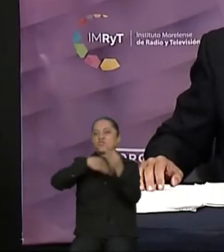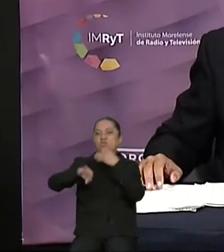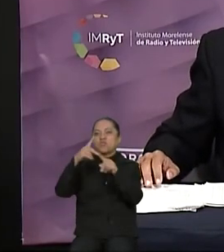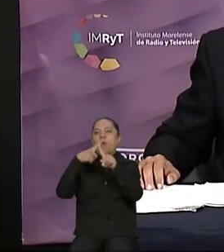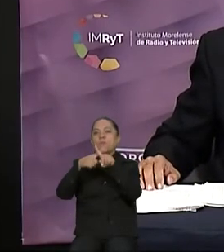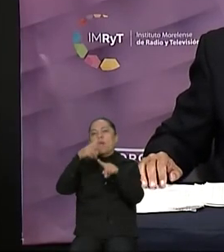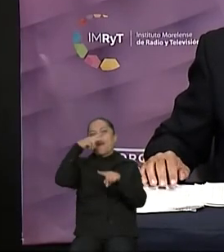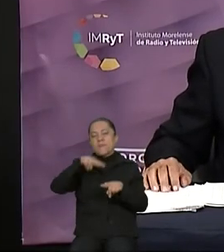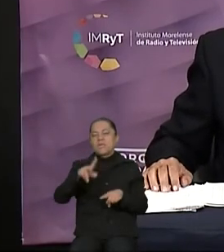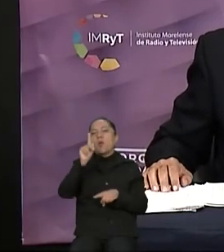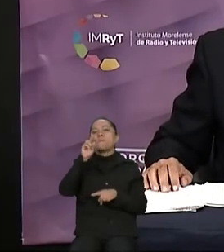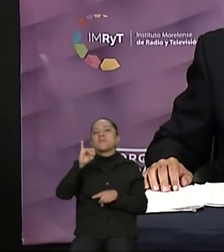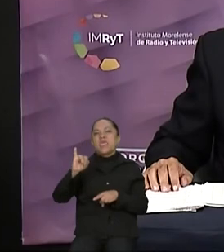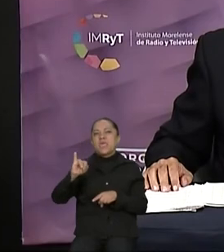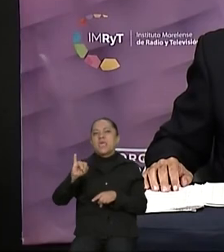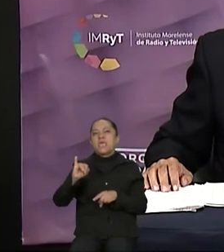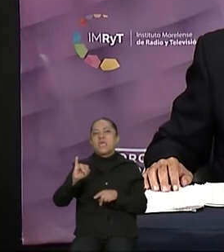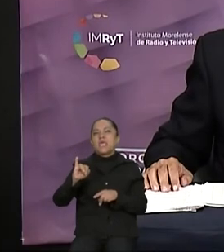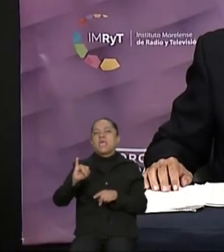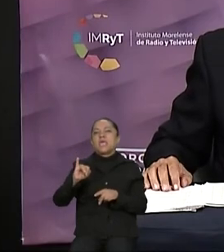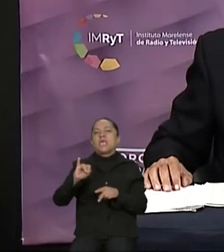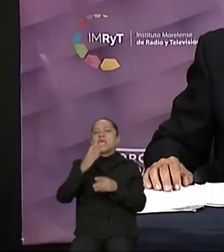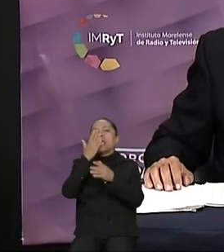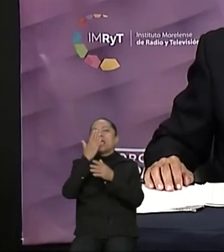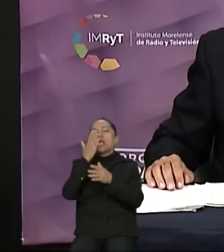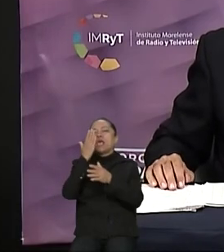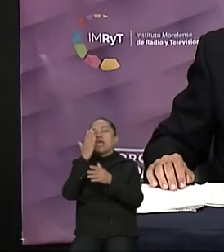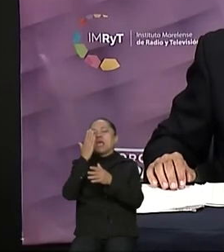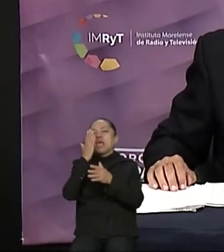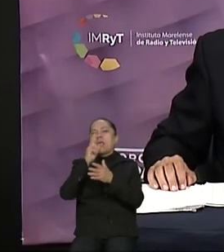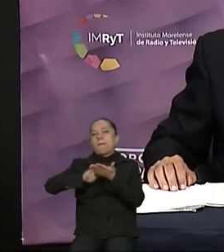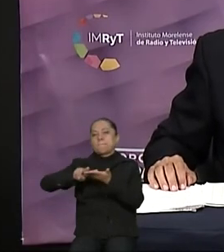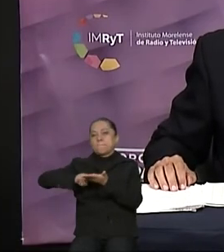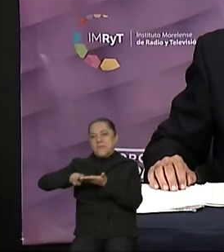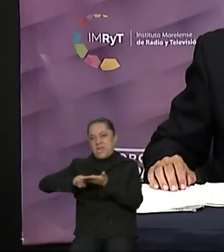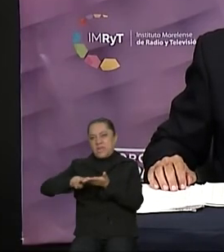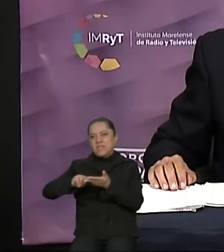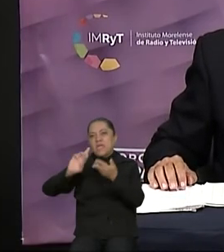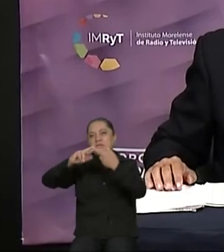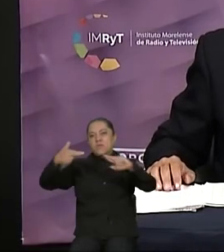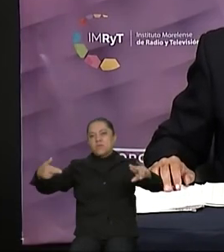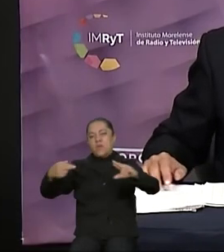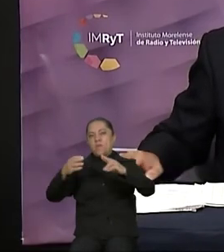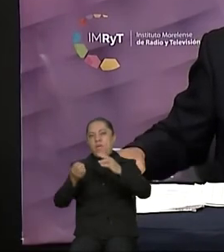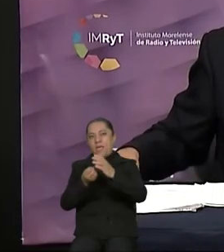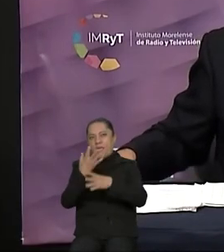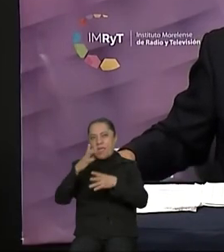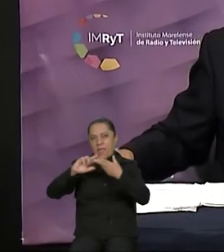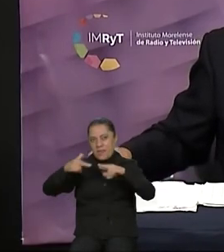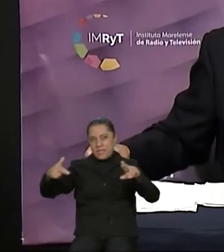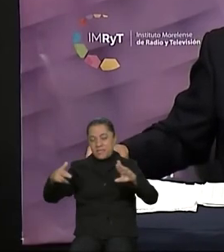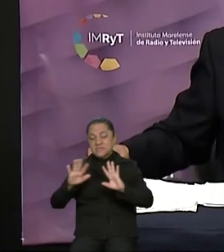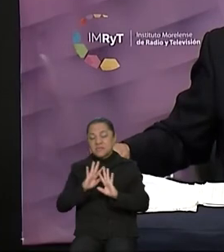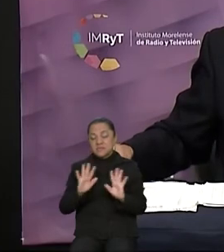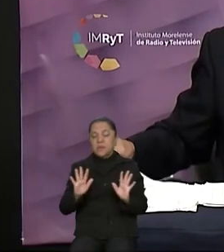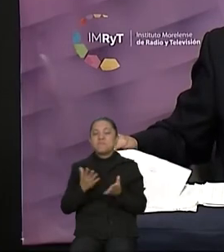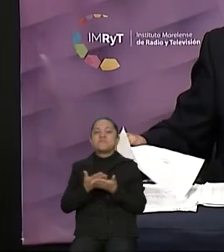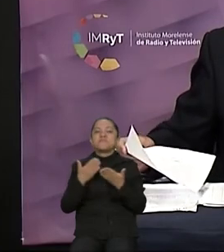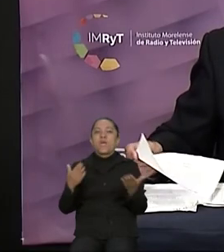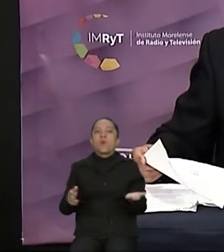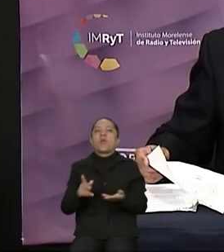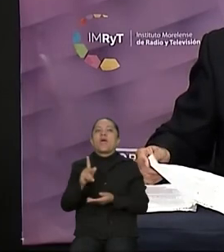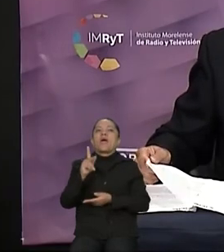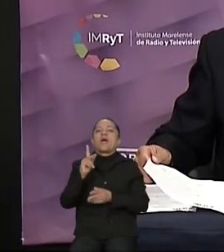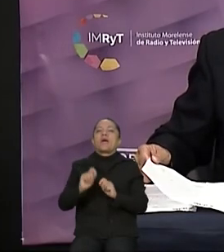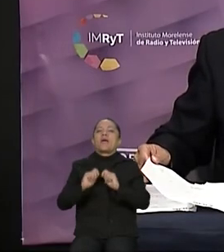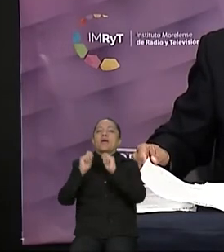y Nueva Alianza. Para su ronda final hasta por 90 segundos, un minuto y medio por el Partido de la Revolución Democrática, cedemos el uso